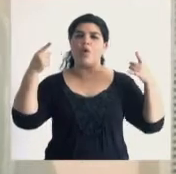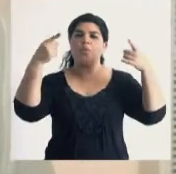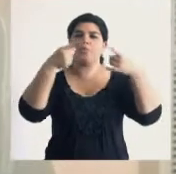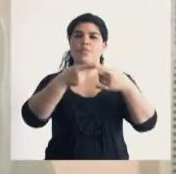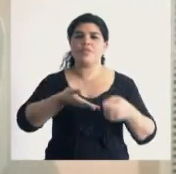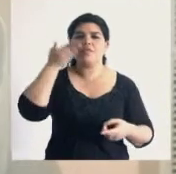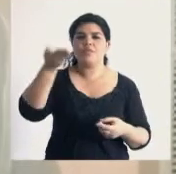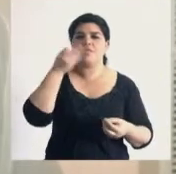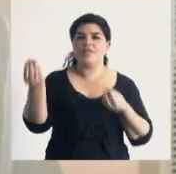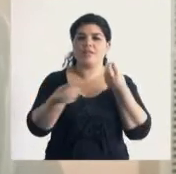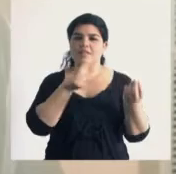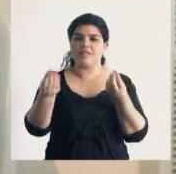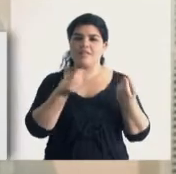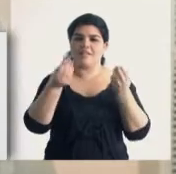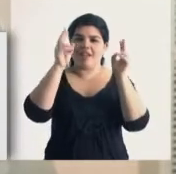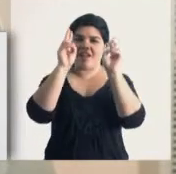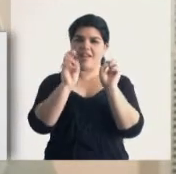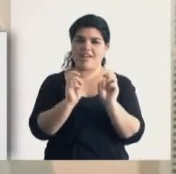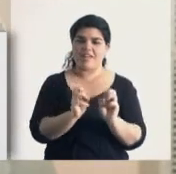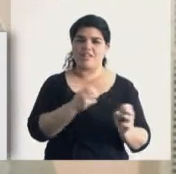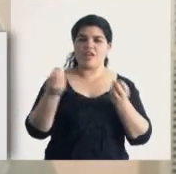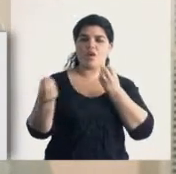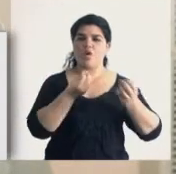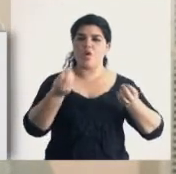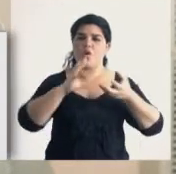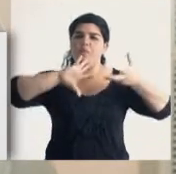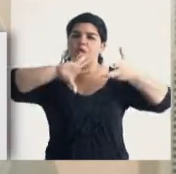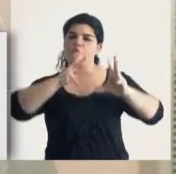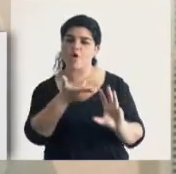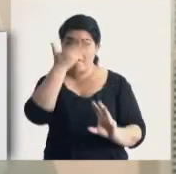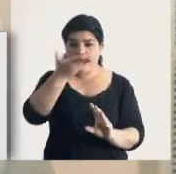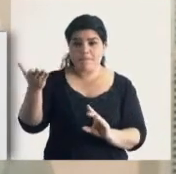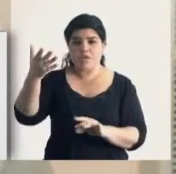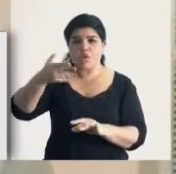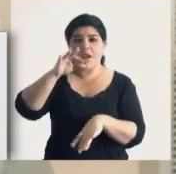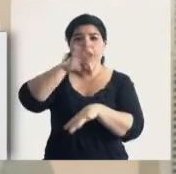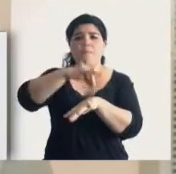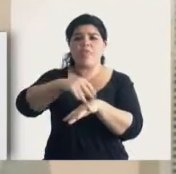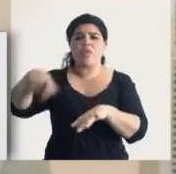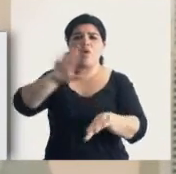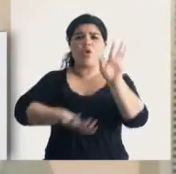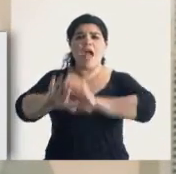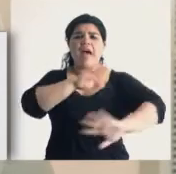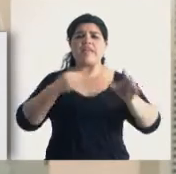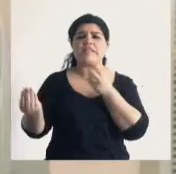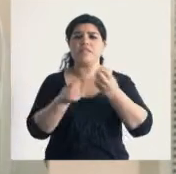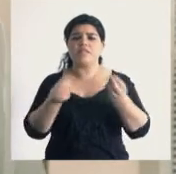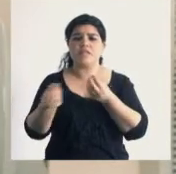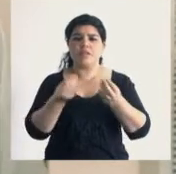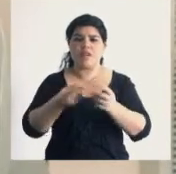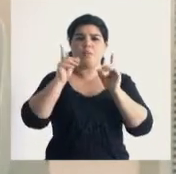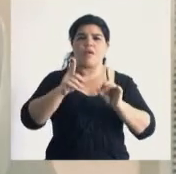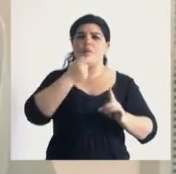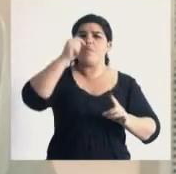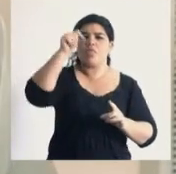El objetivo de este Ateneo es analizar cuál sería el procedimiento que debería hacer el equipo de salud frente a una situación